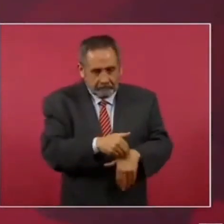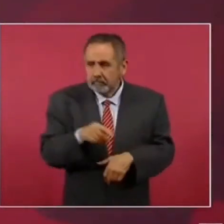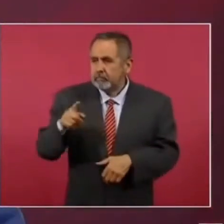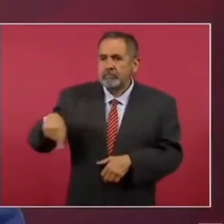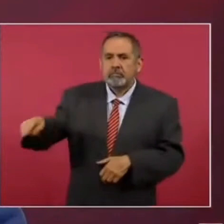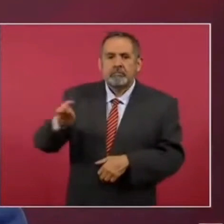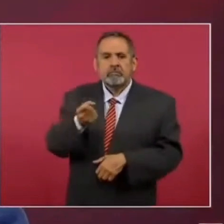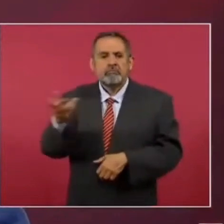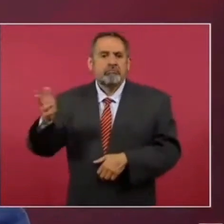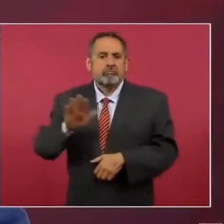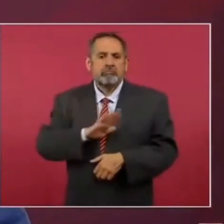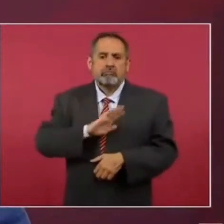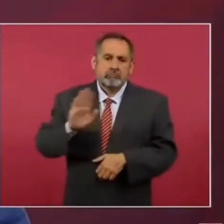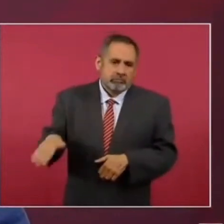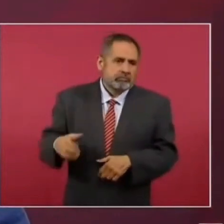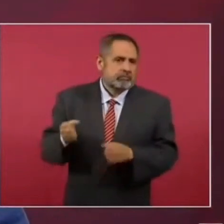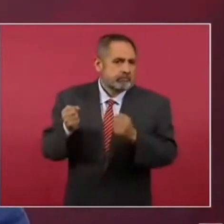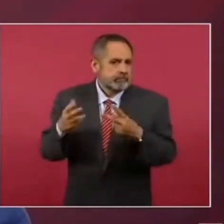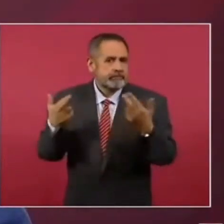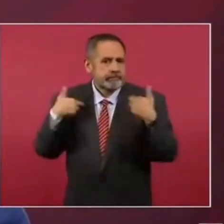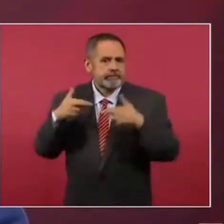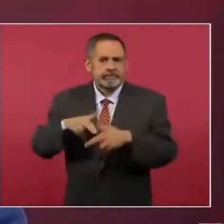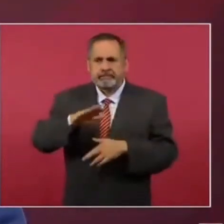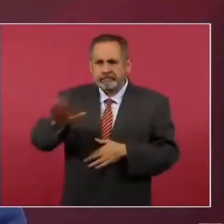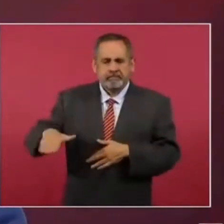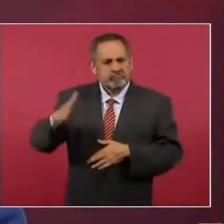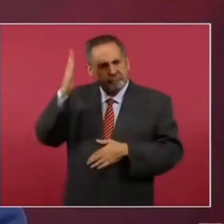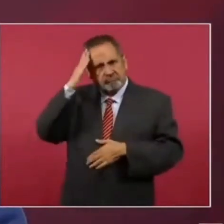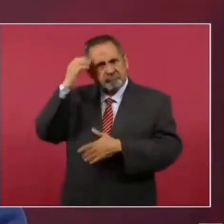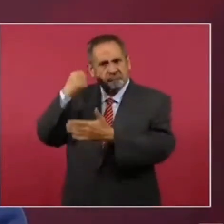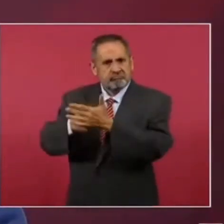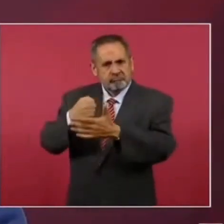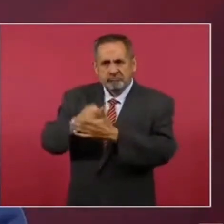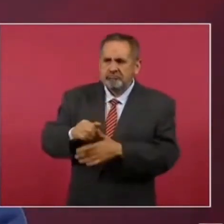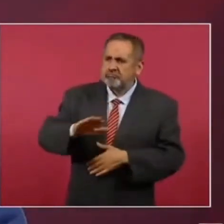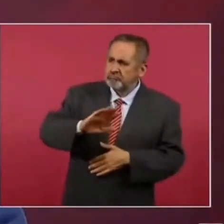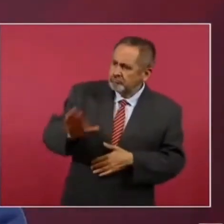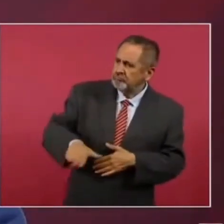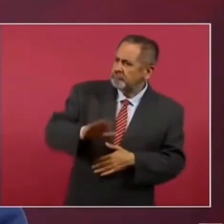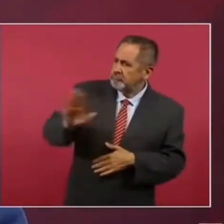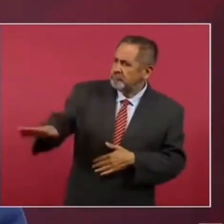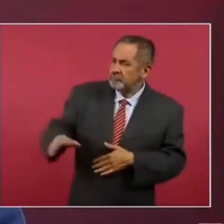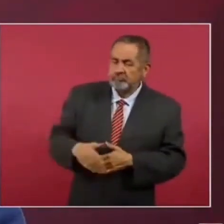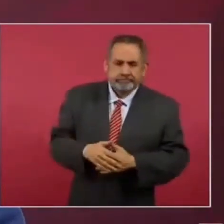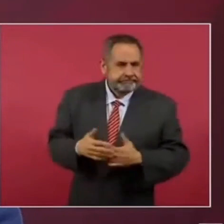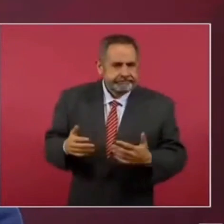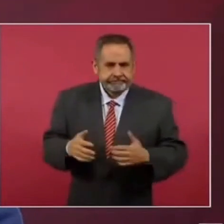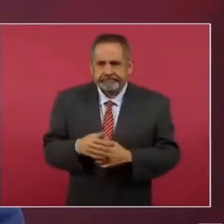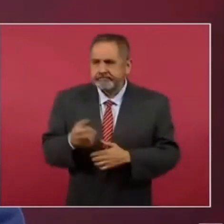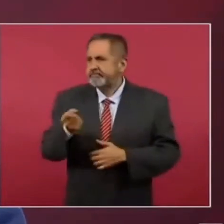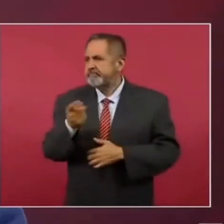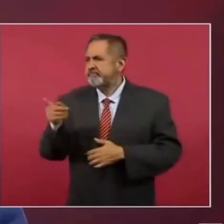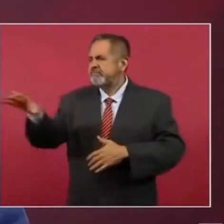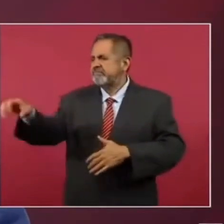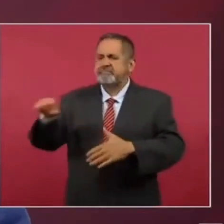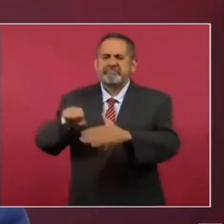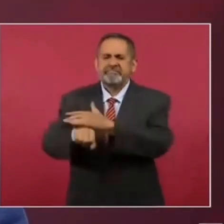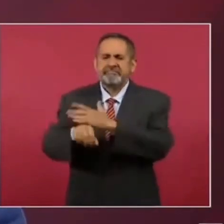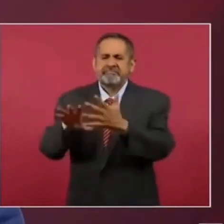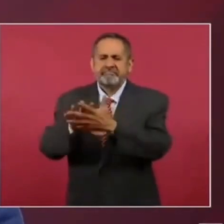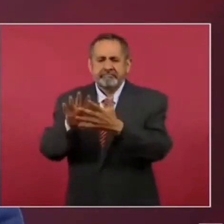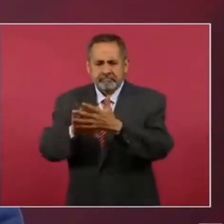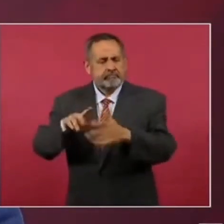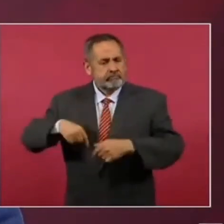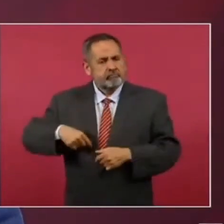maestros y dirigentes sociales. Y encarcelados. Aquí